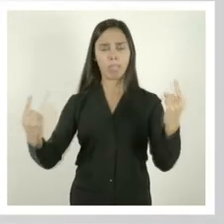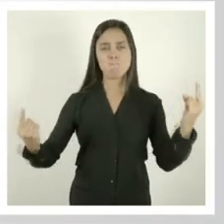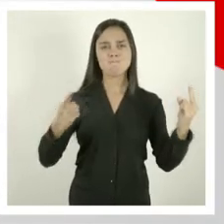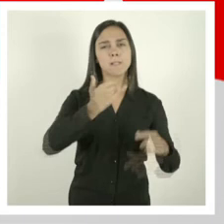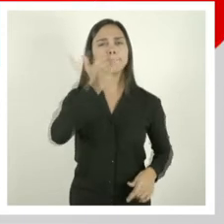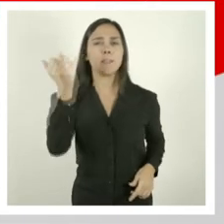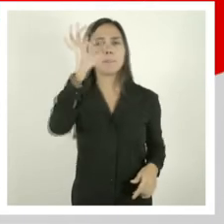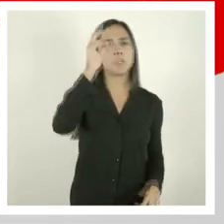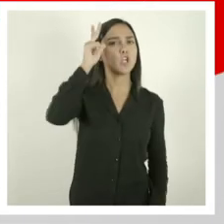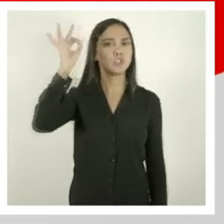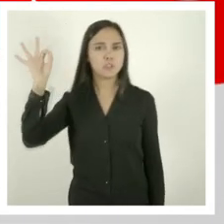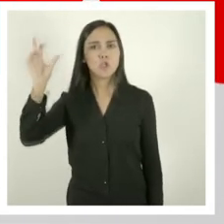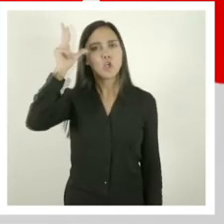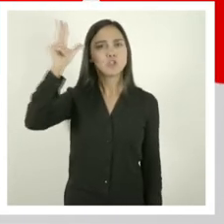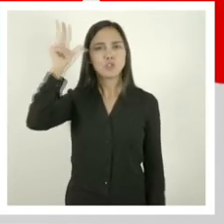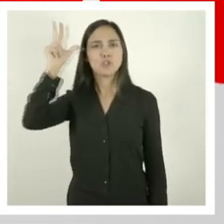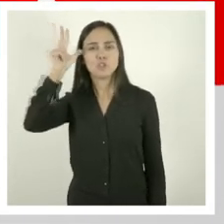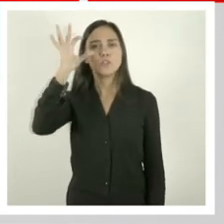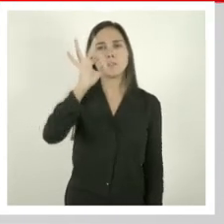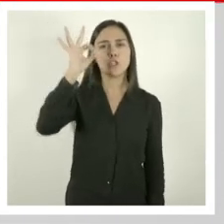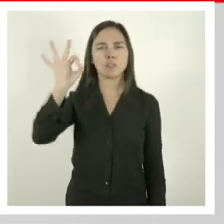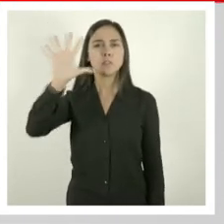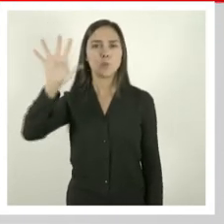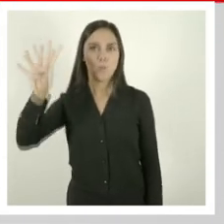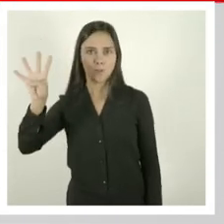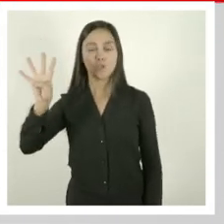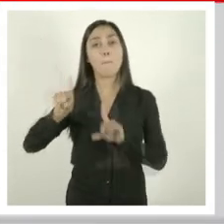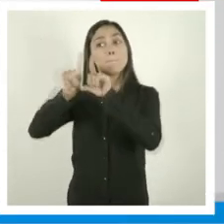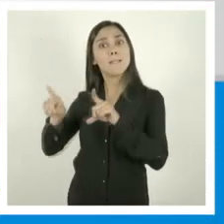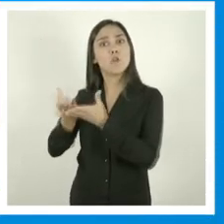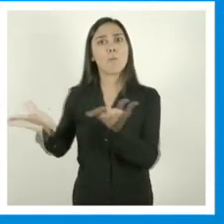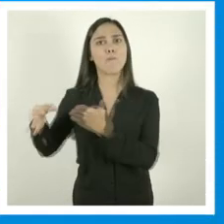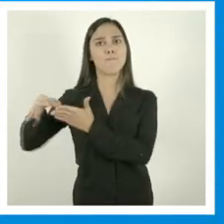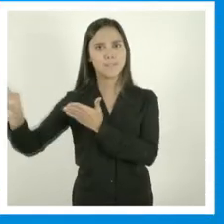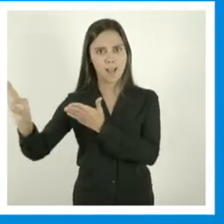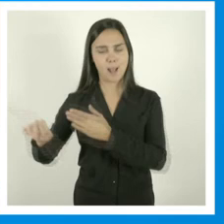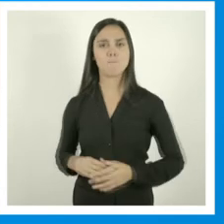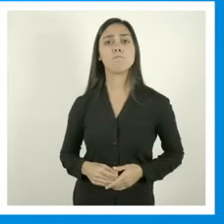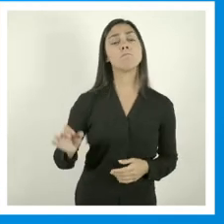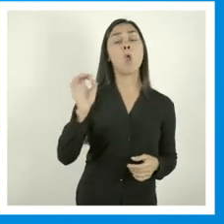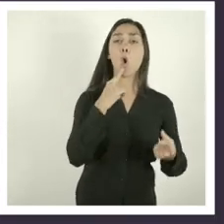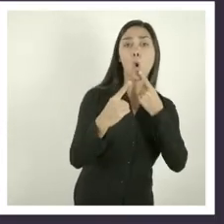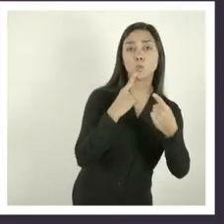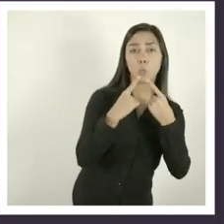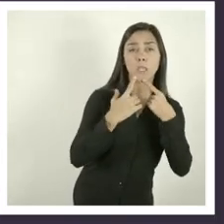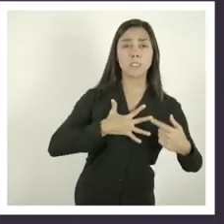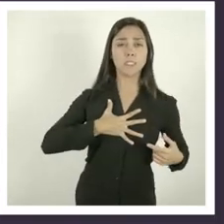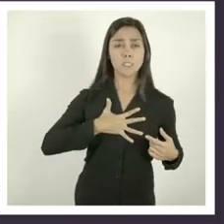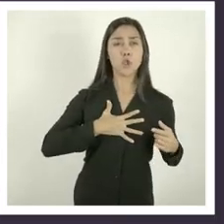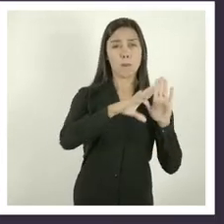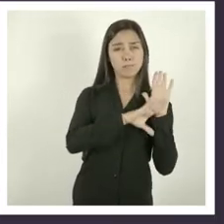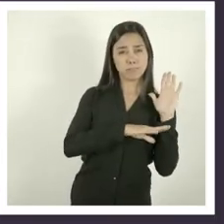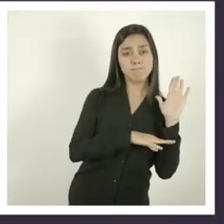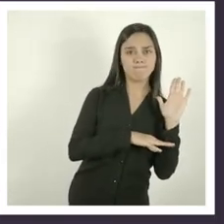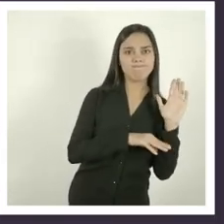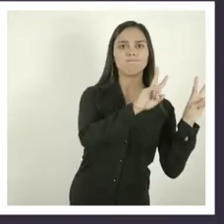obligatoria, llama al 0800-888-0054 del Ministerio Público Fiscal. Por consulta